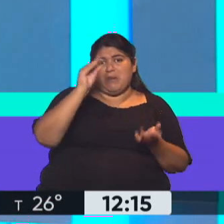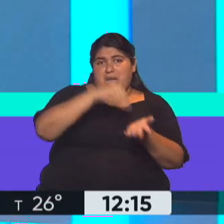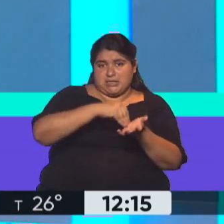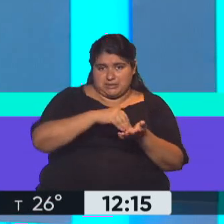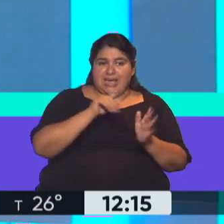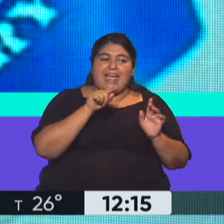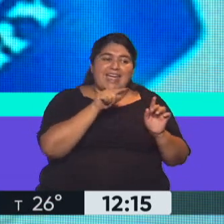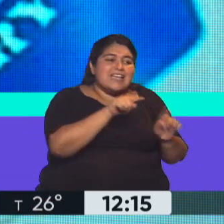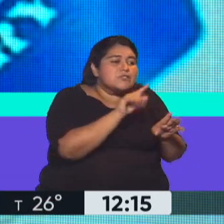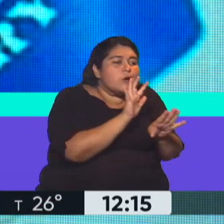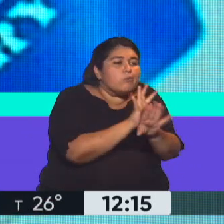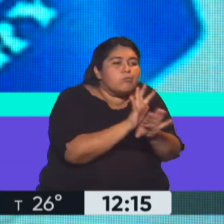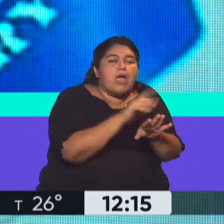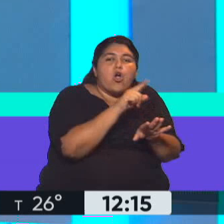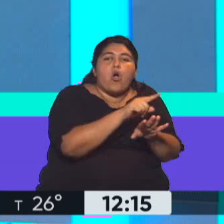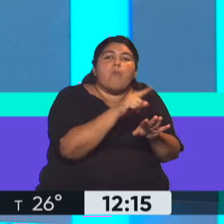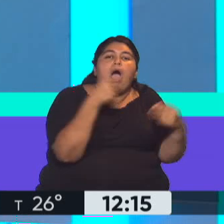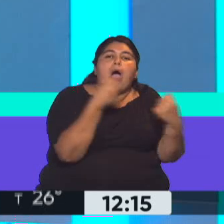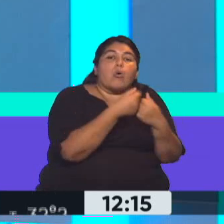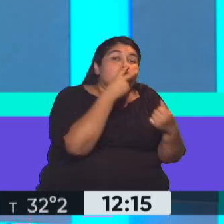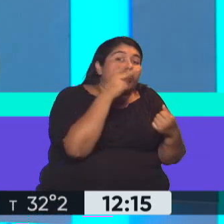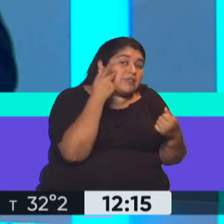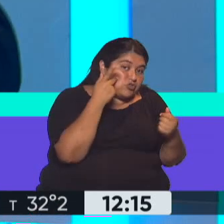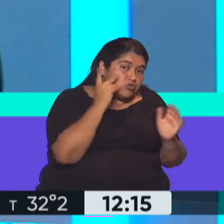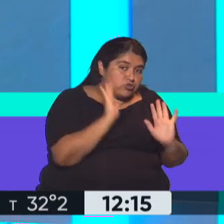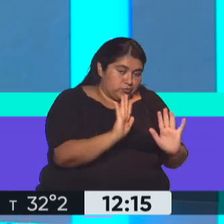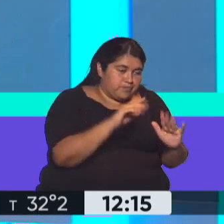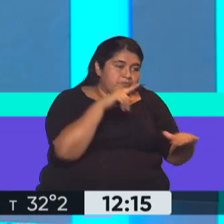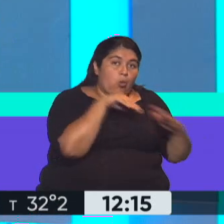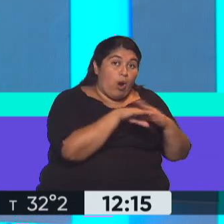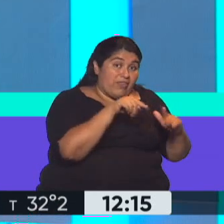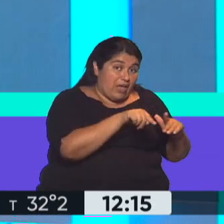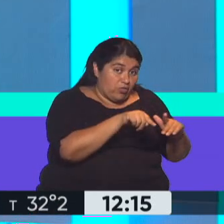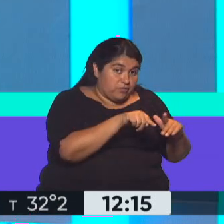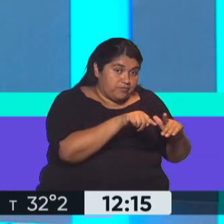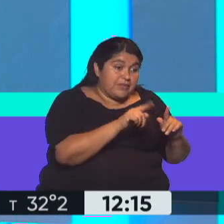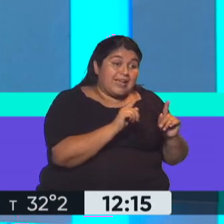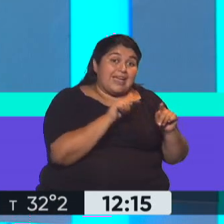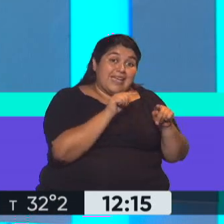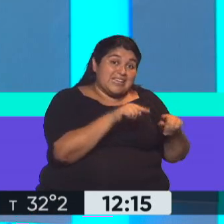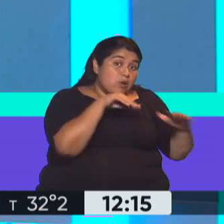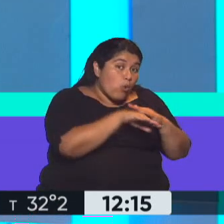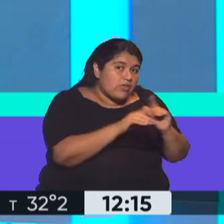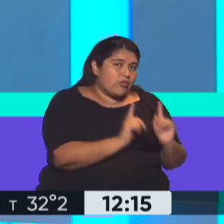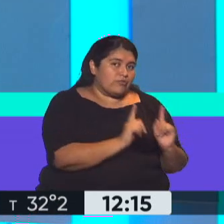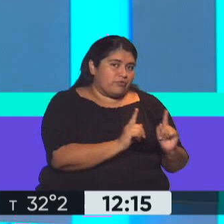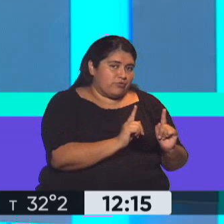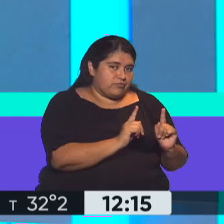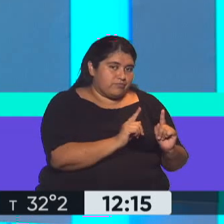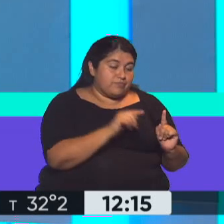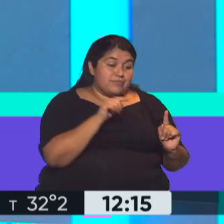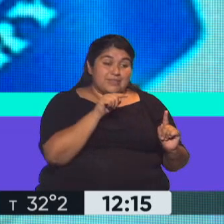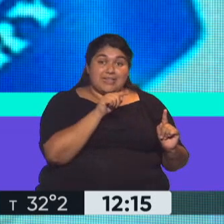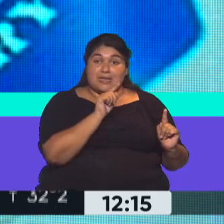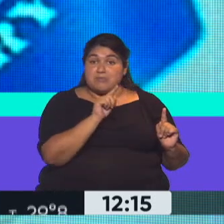Ese es el acuerdo stand-by del año 2018. Sí. ¿Qué pasa con el acuerdo stand-by? Sigue vigente. Está vigente. Se hace un nuevo acuerdo de